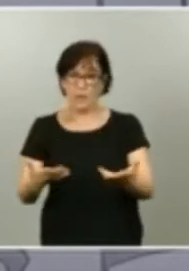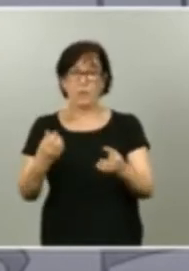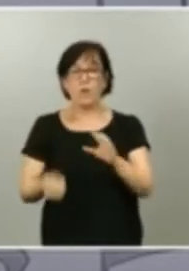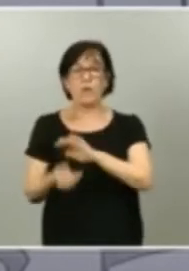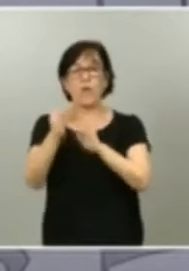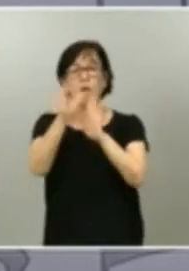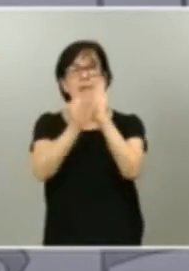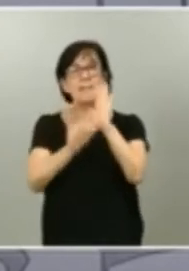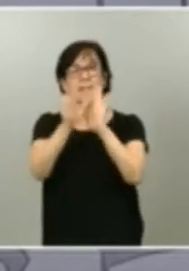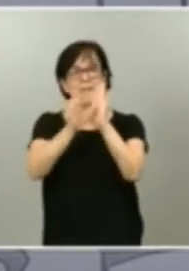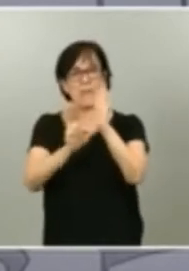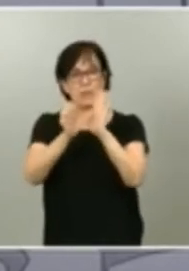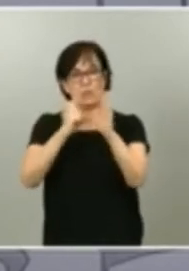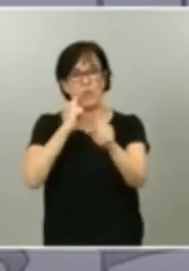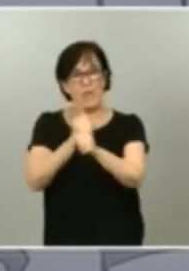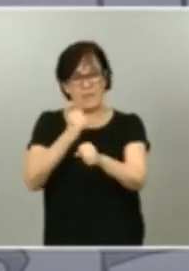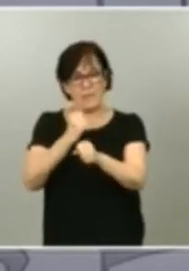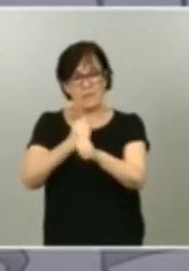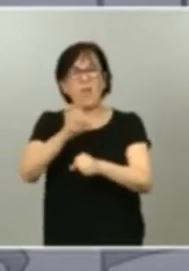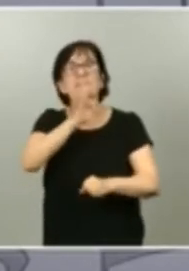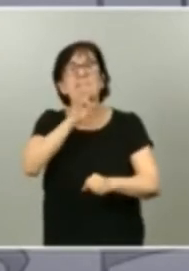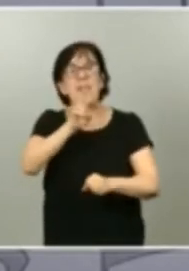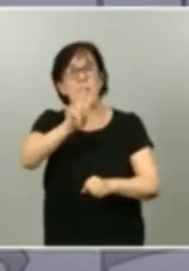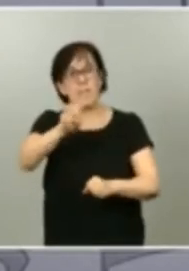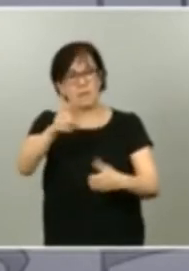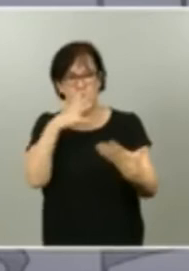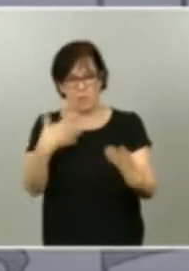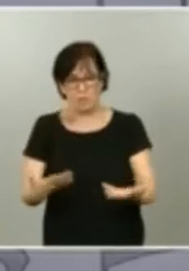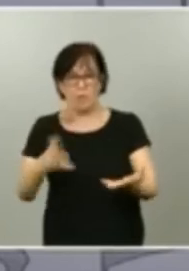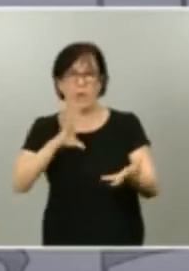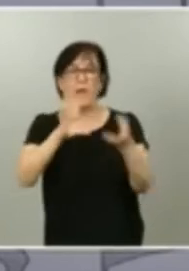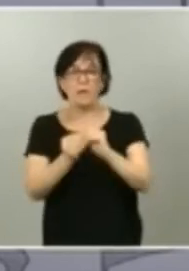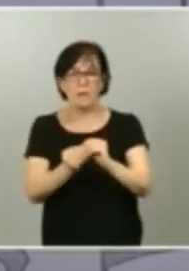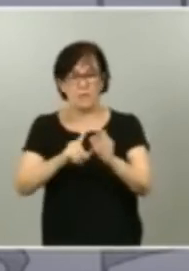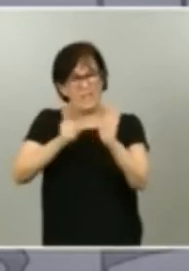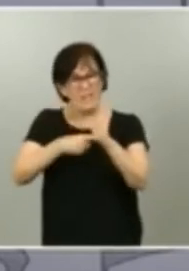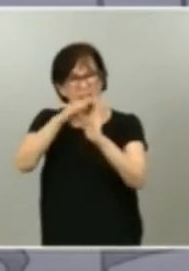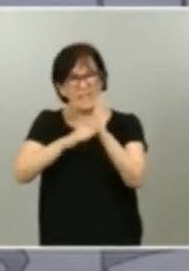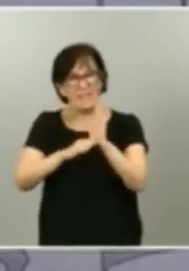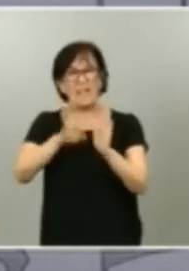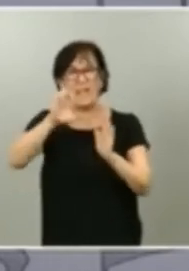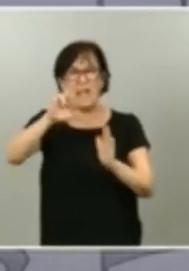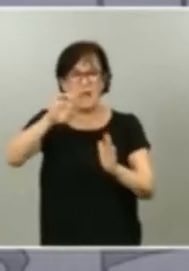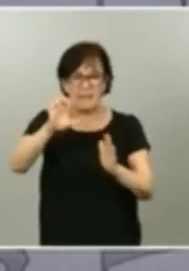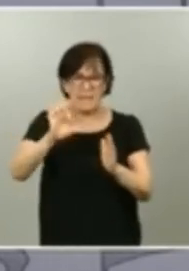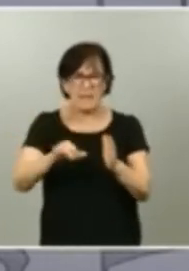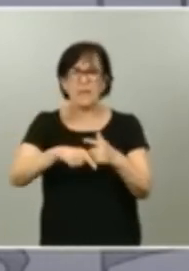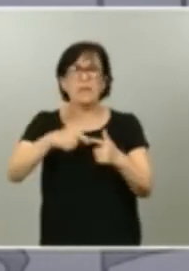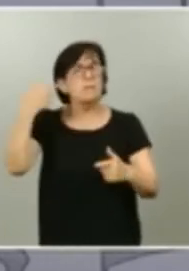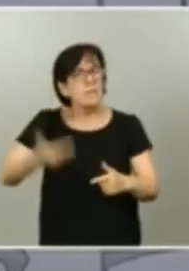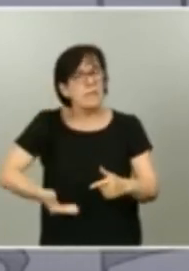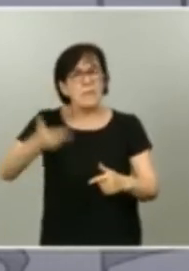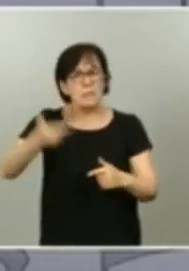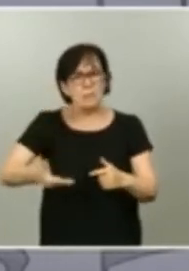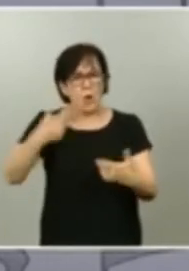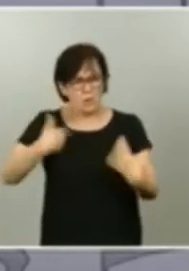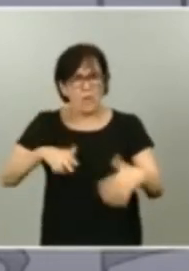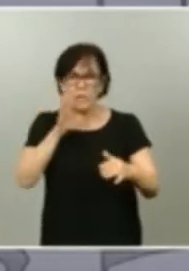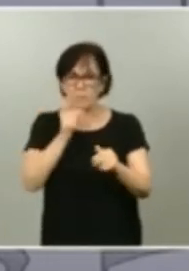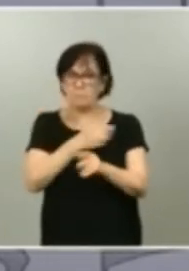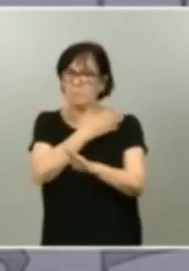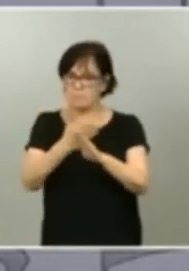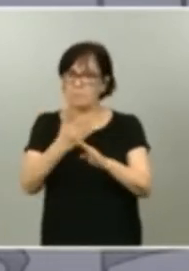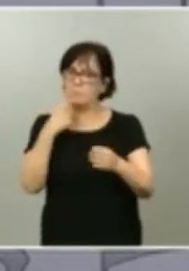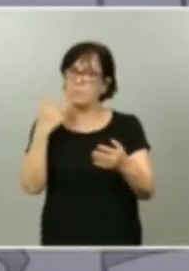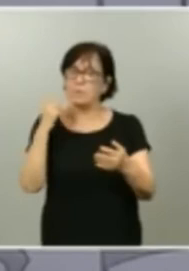del siglo XXI adaptando por ejemplo la legislación de los ERTE tan importantes se han revelado tan importantes en esta crisis a la nueva